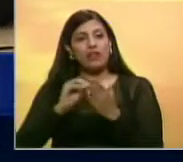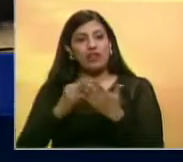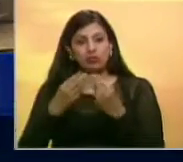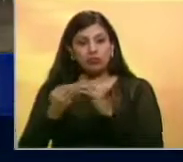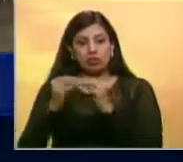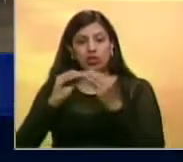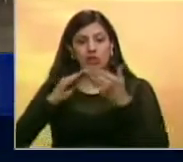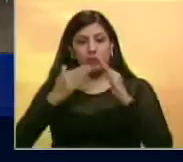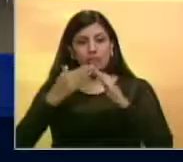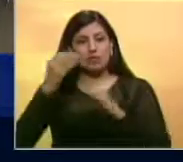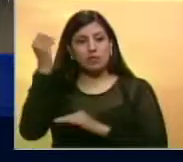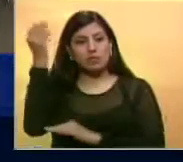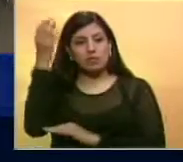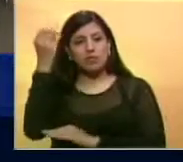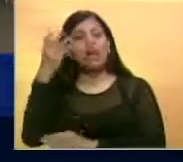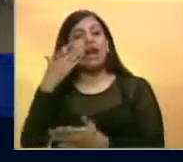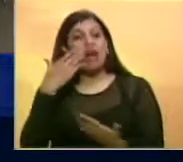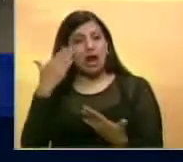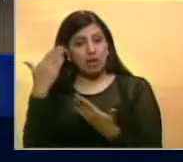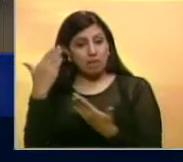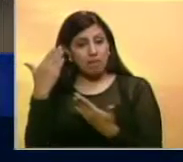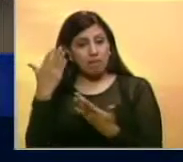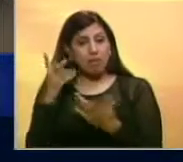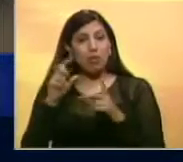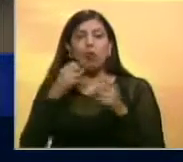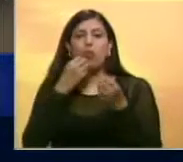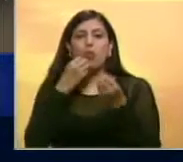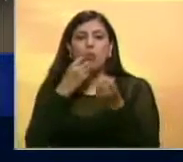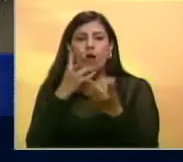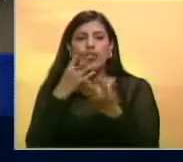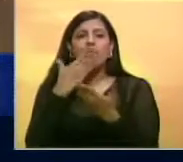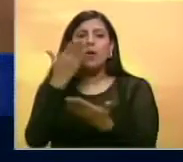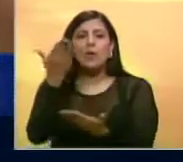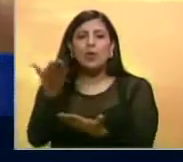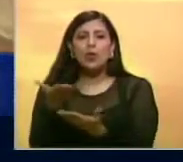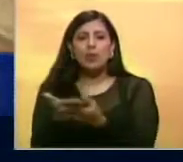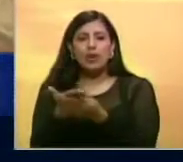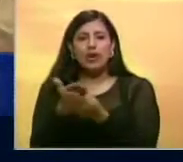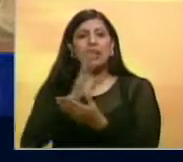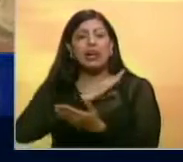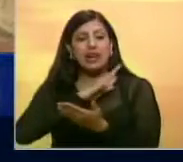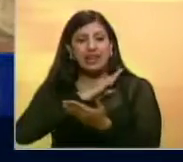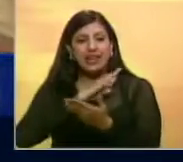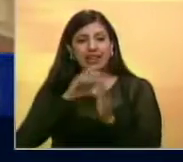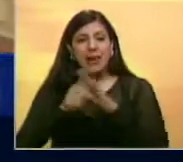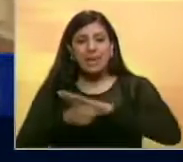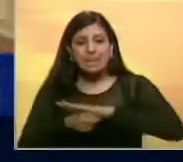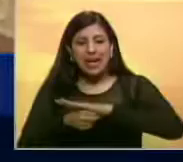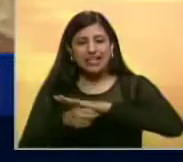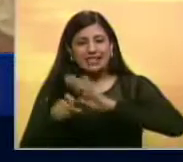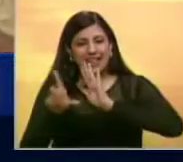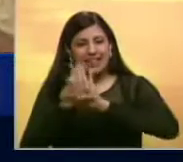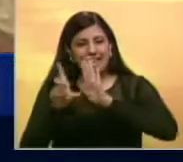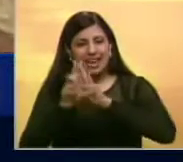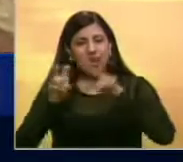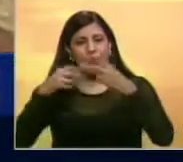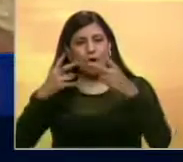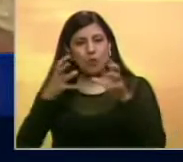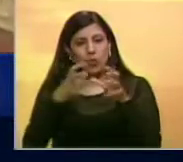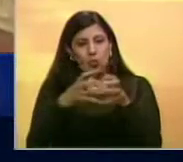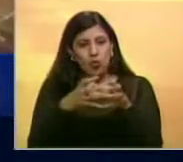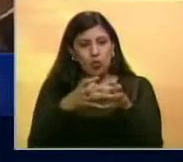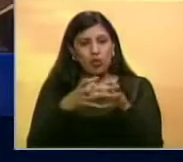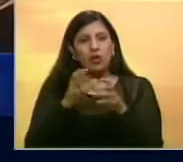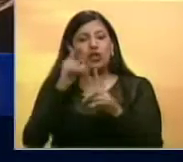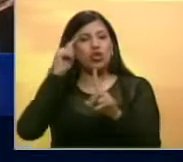conformación, el Parlamento Nacional Comunal dio a conocer la propuesta que contiene los basamentos legales de esta nueva instancia